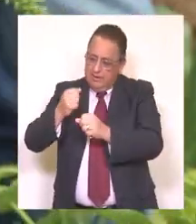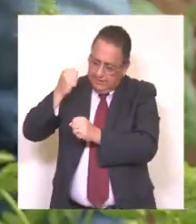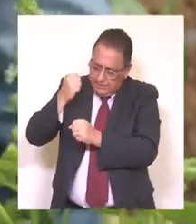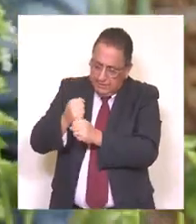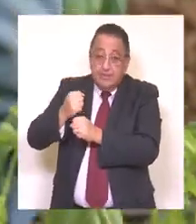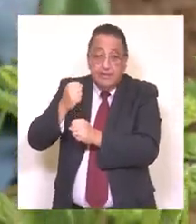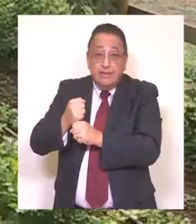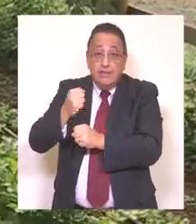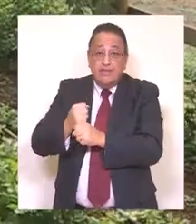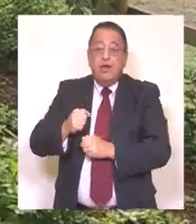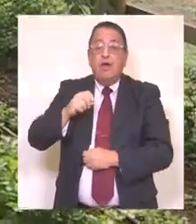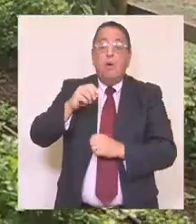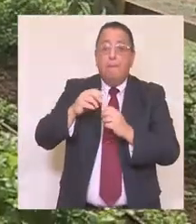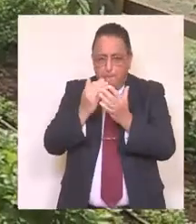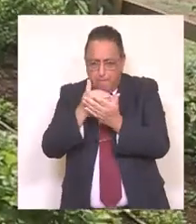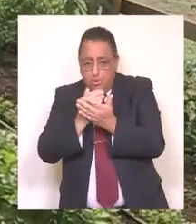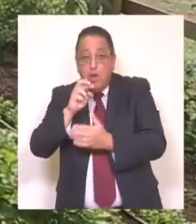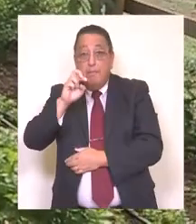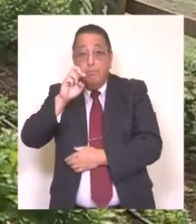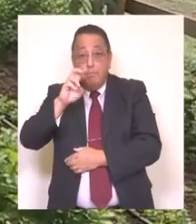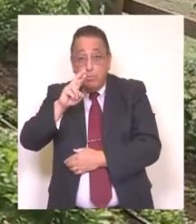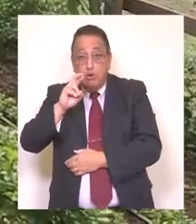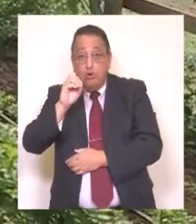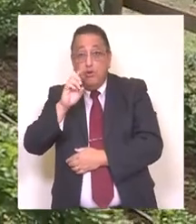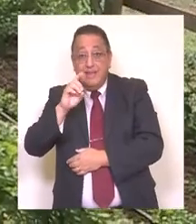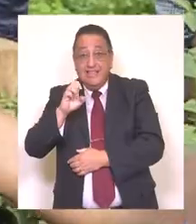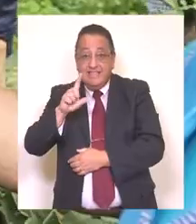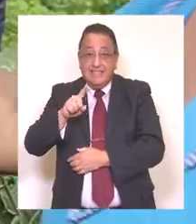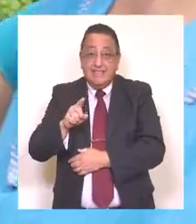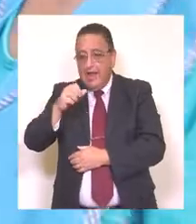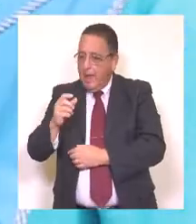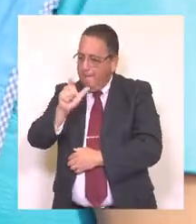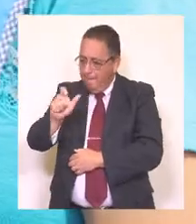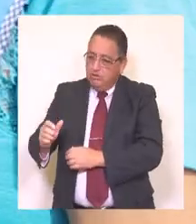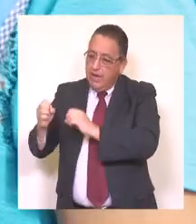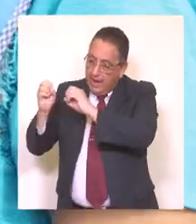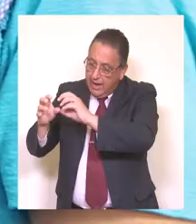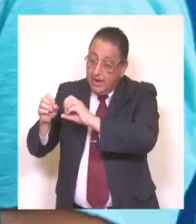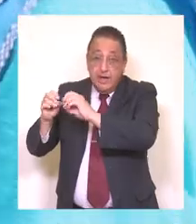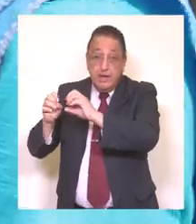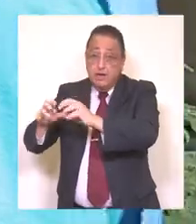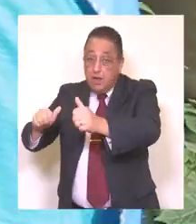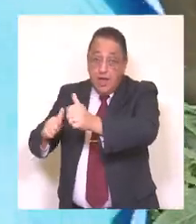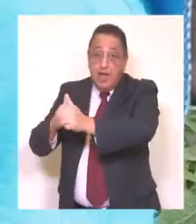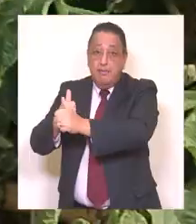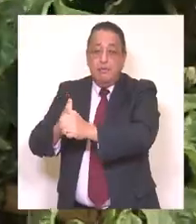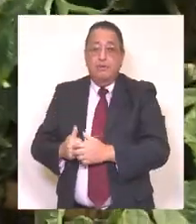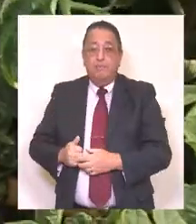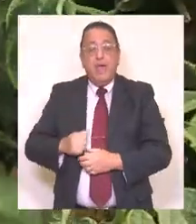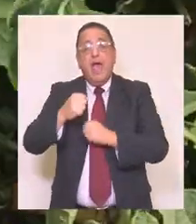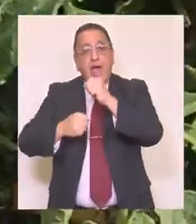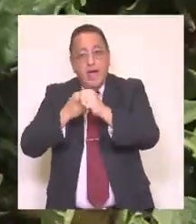programa PRODESAL y PDTI, apoyándoles, capacitándoles, asesorándoles. Quiero resaltar que durante el